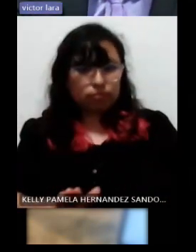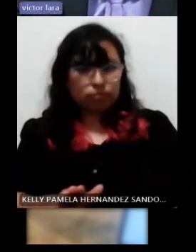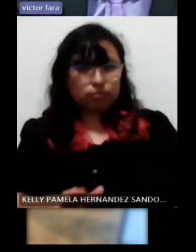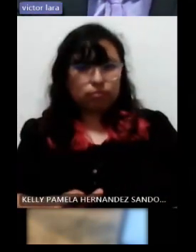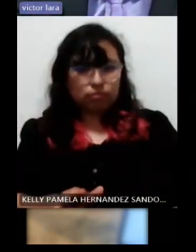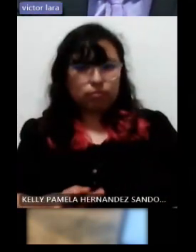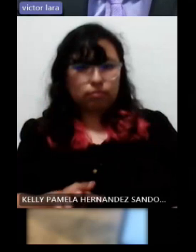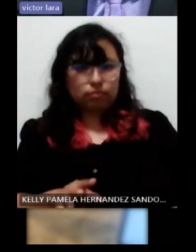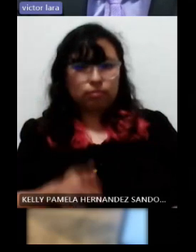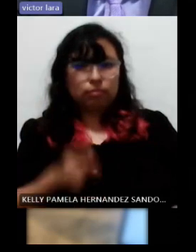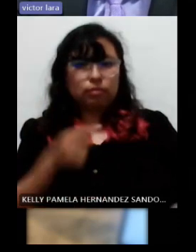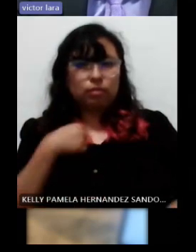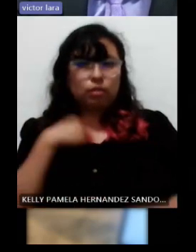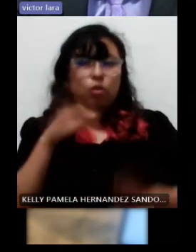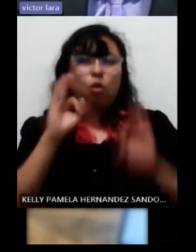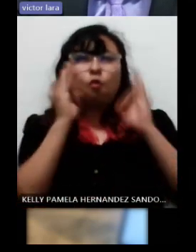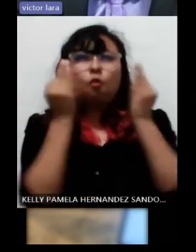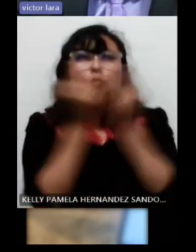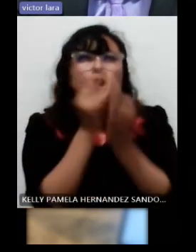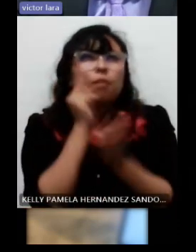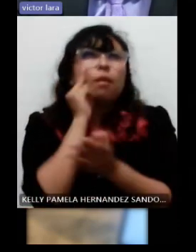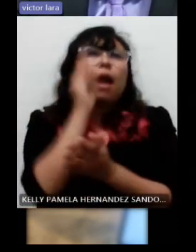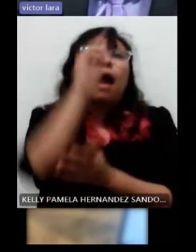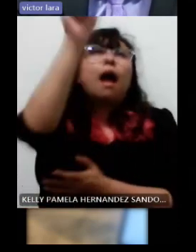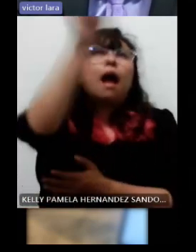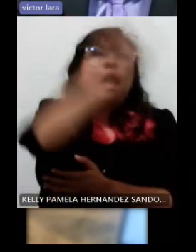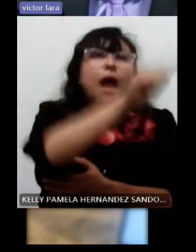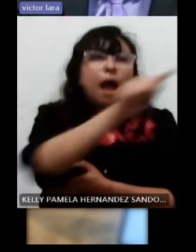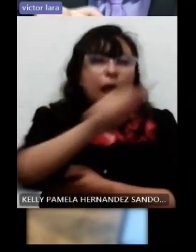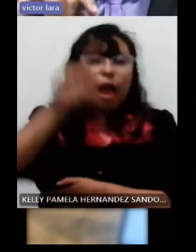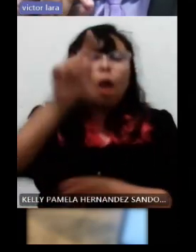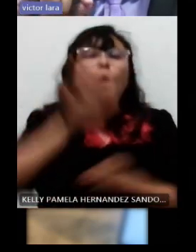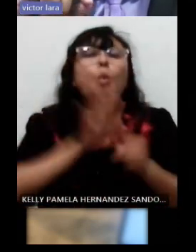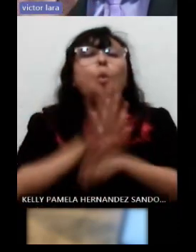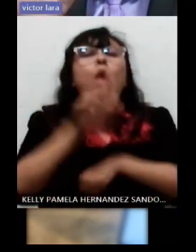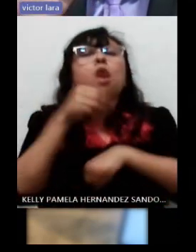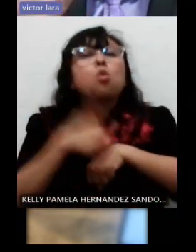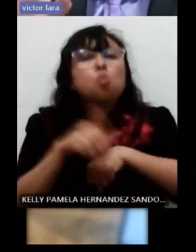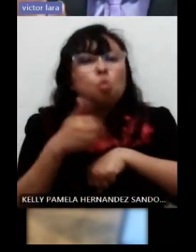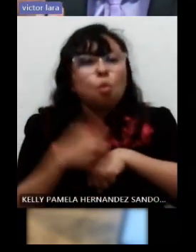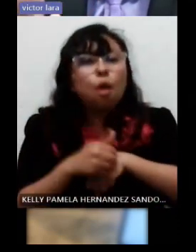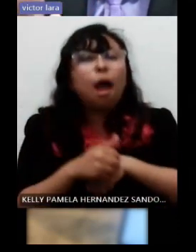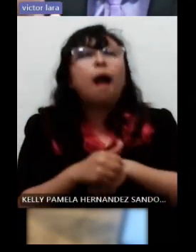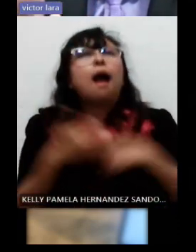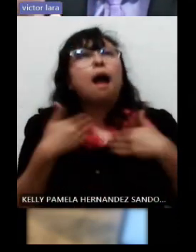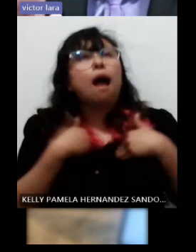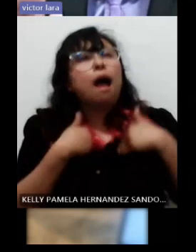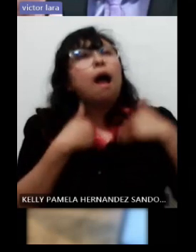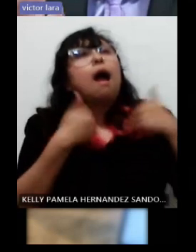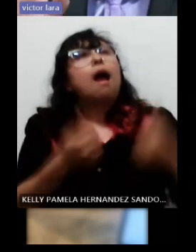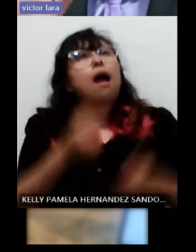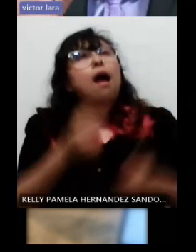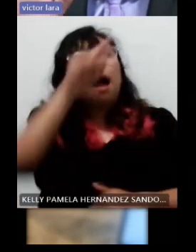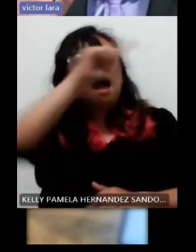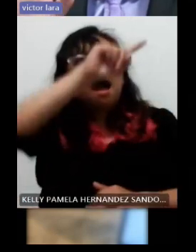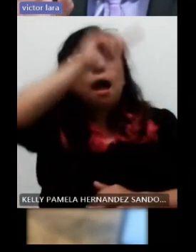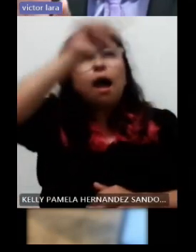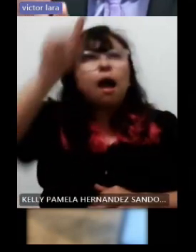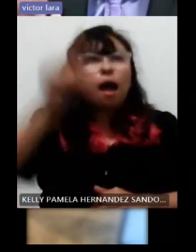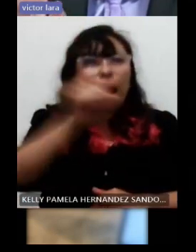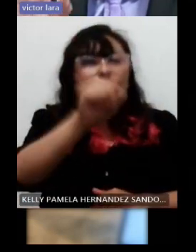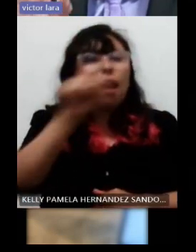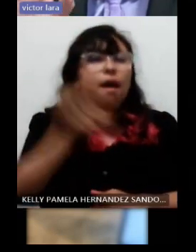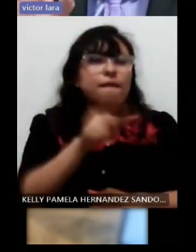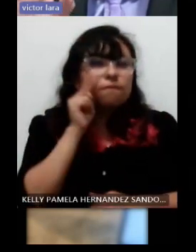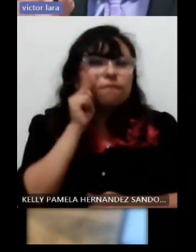o los va figurando o los va dibujando yo le voy diciendo qué número es. Entonces, lo que ella ve de manera visual yo ya le estoy dando un